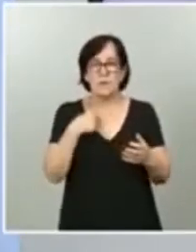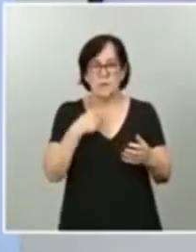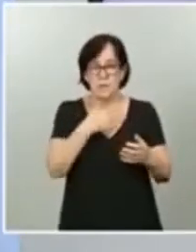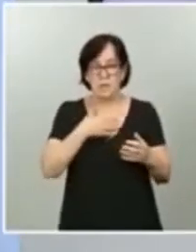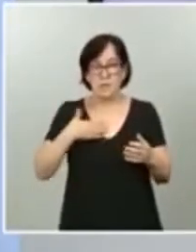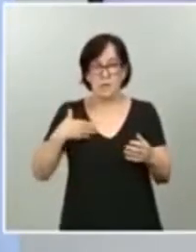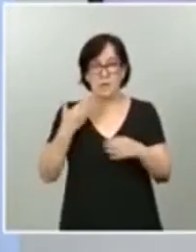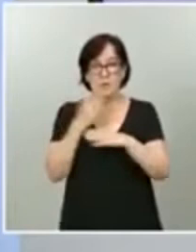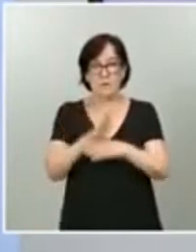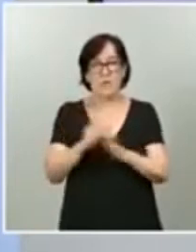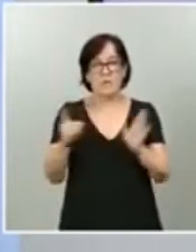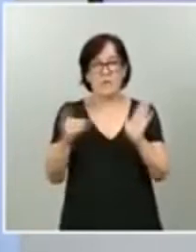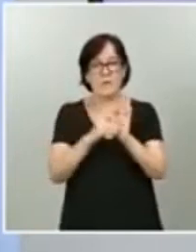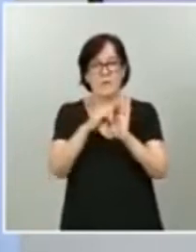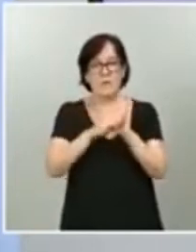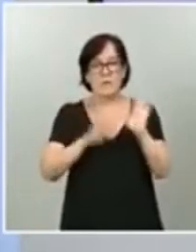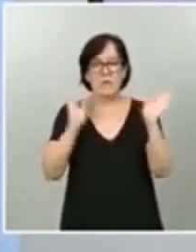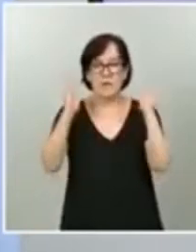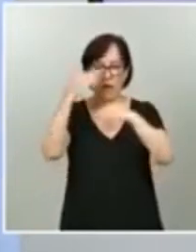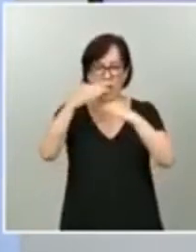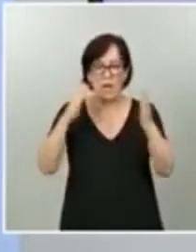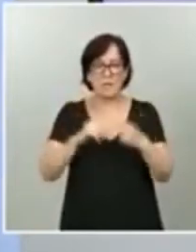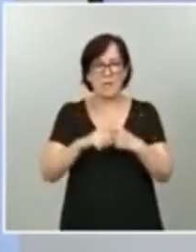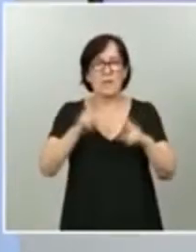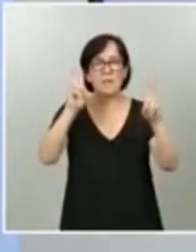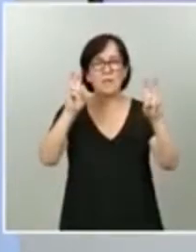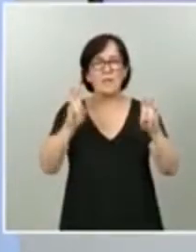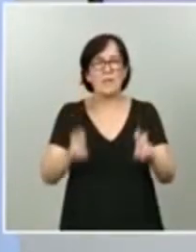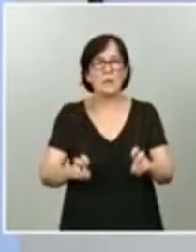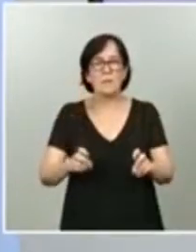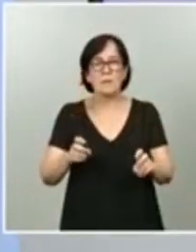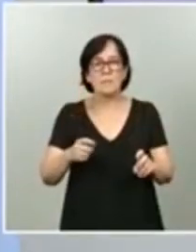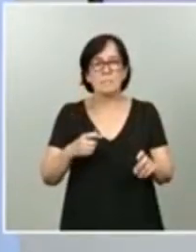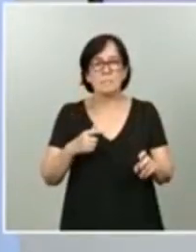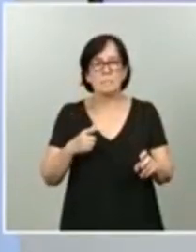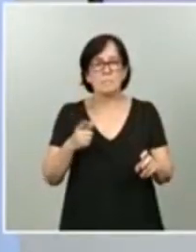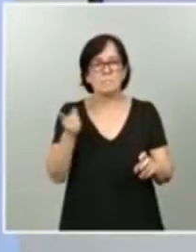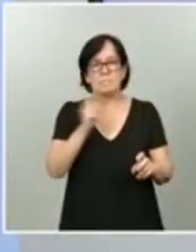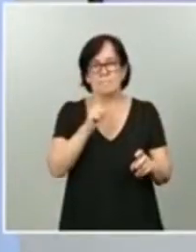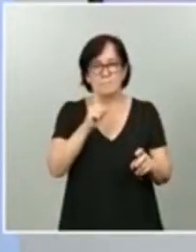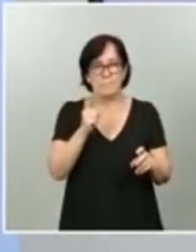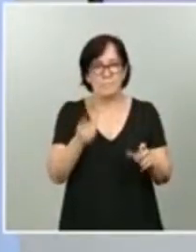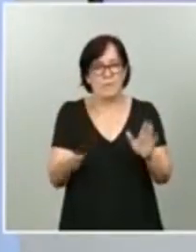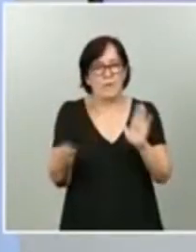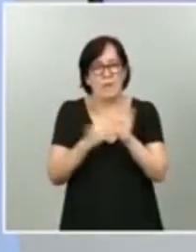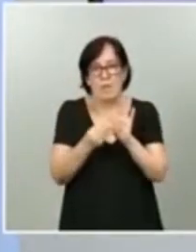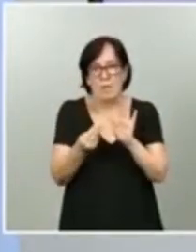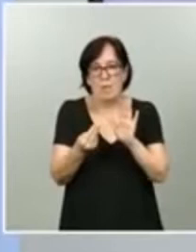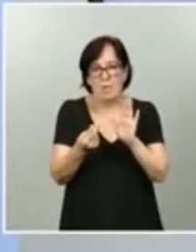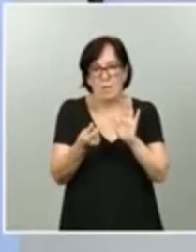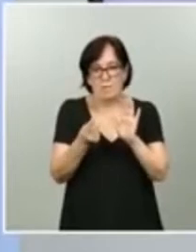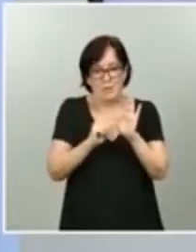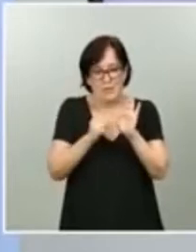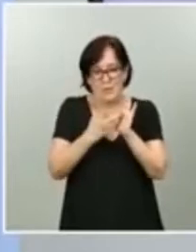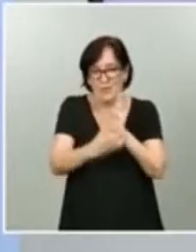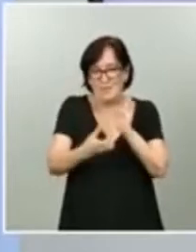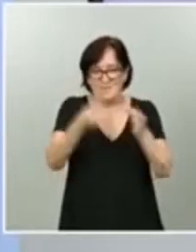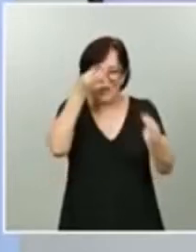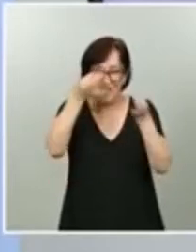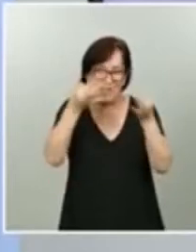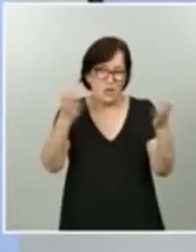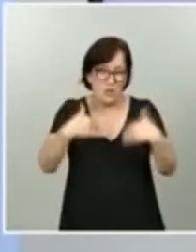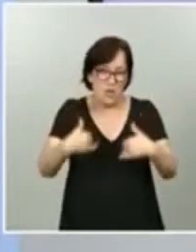decreto que atiende a algunas cuestiones que se escapaban a lo ya regulado. Y este